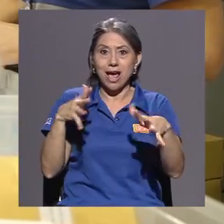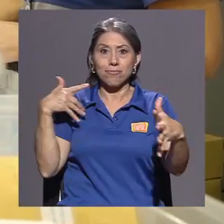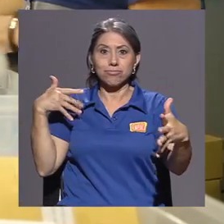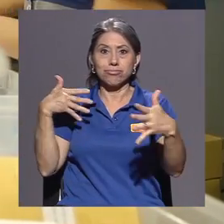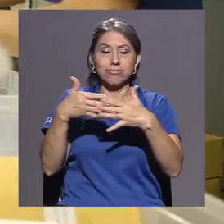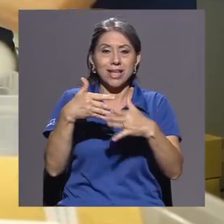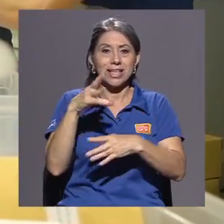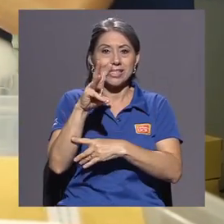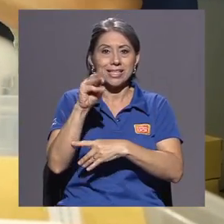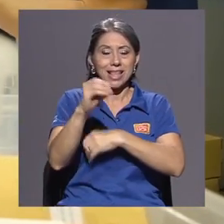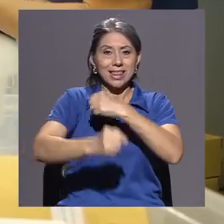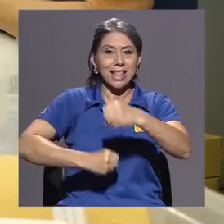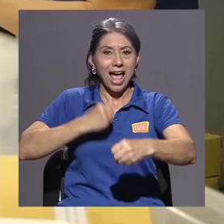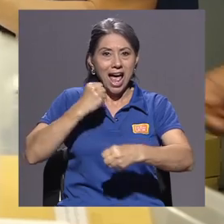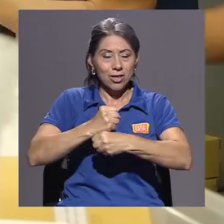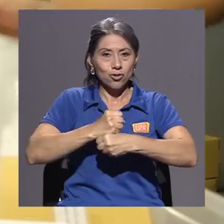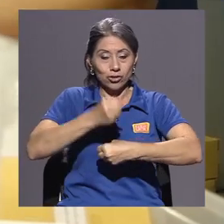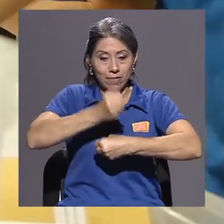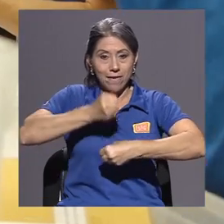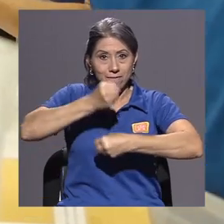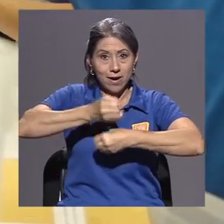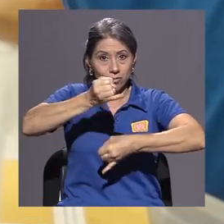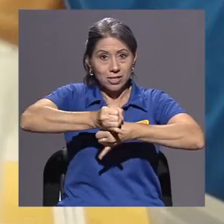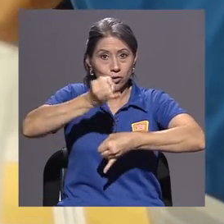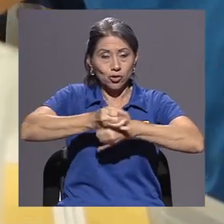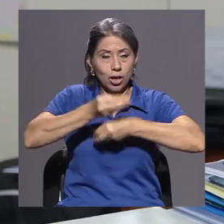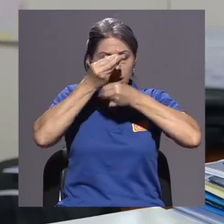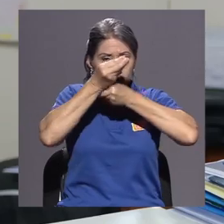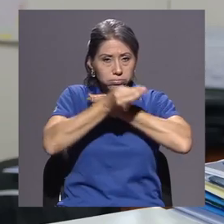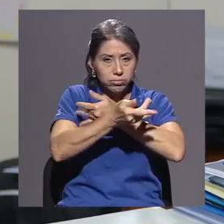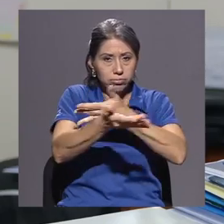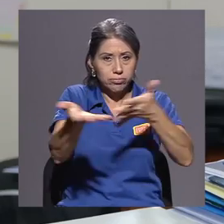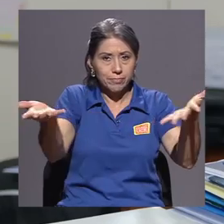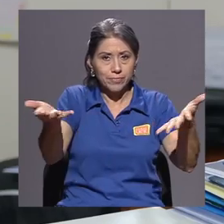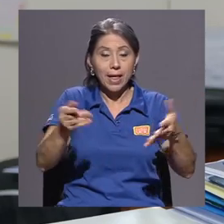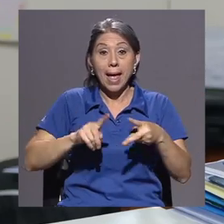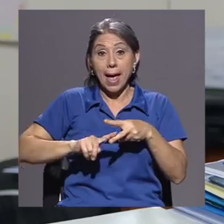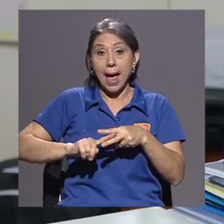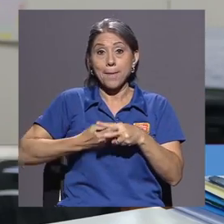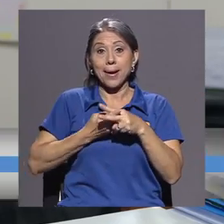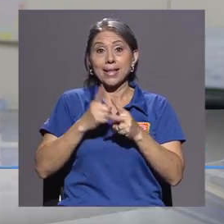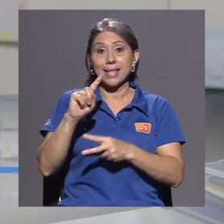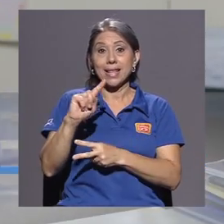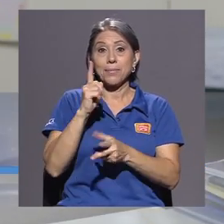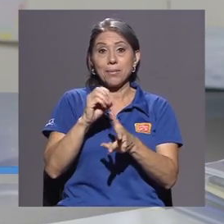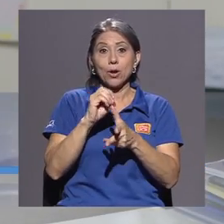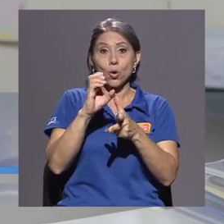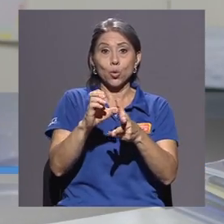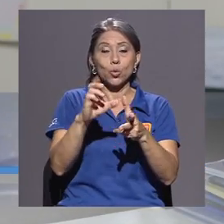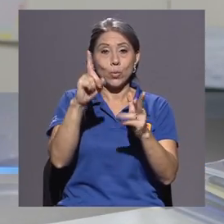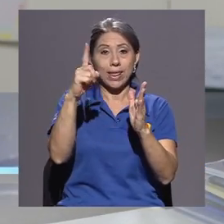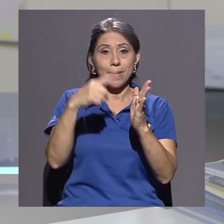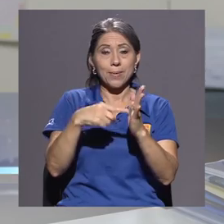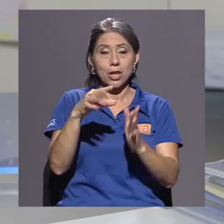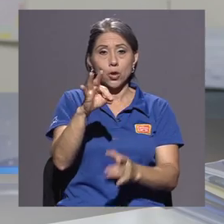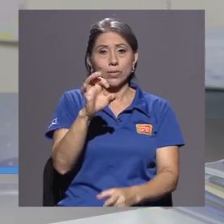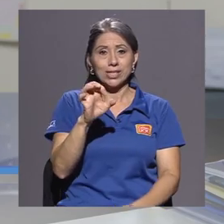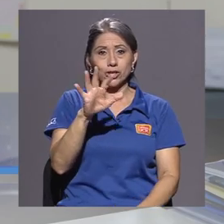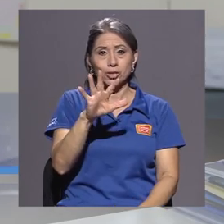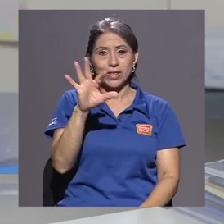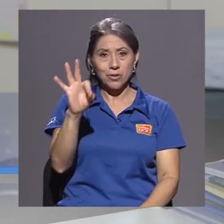años de trasladar el quehacer institucional. A partir del 1 de octubre de 1959